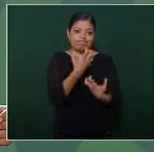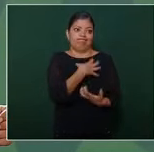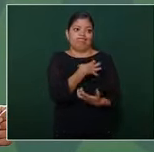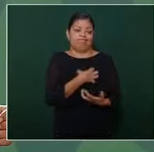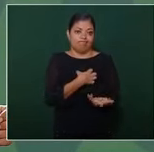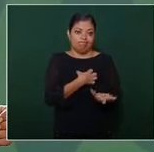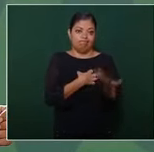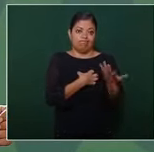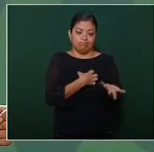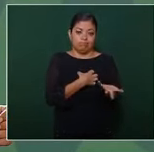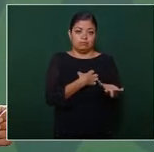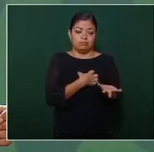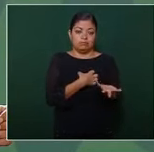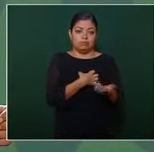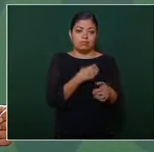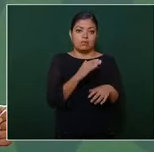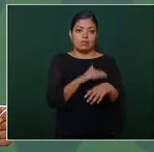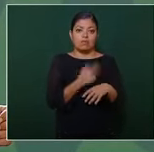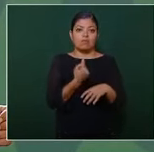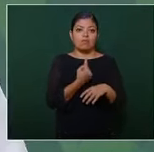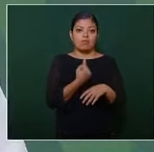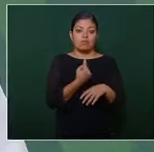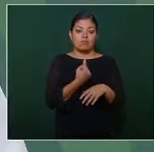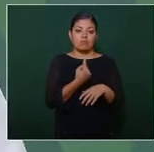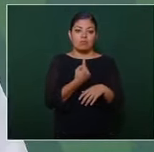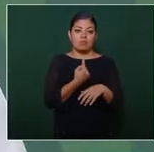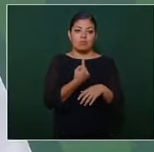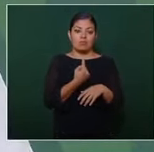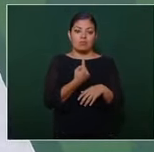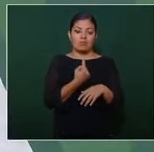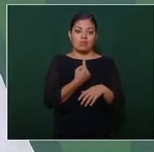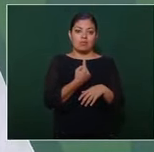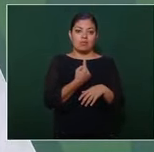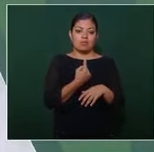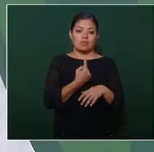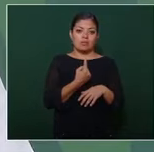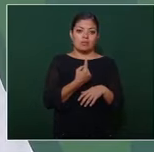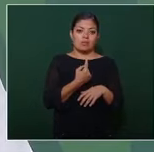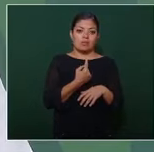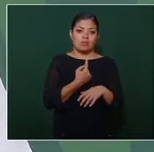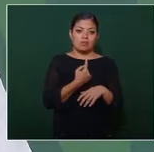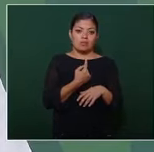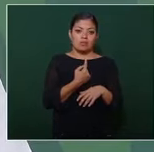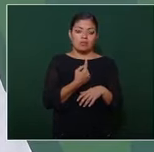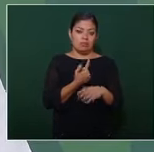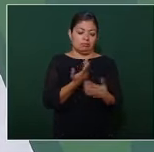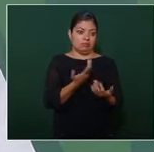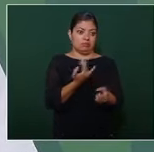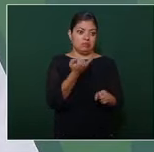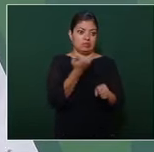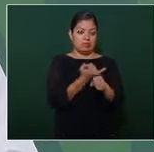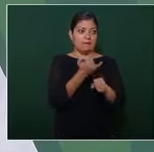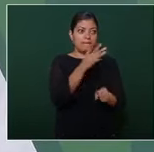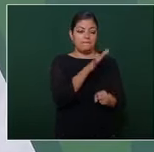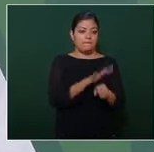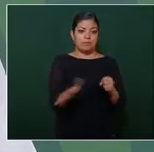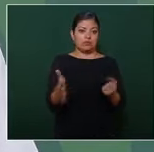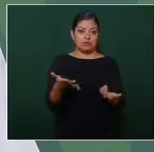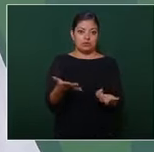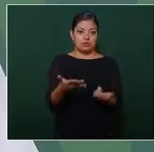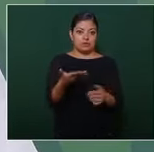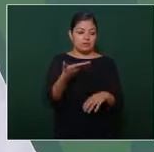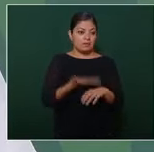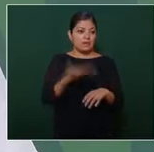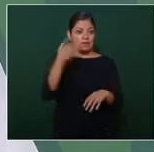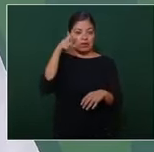porque es imposible es muy